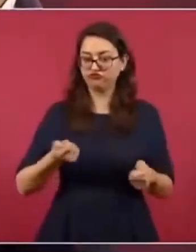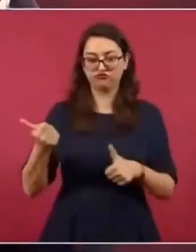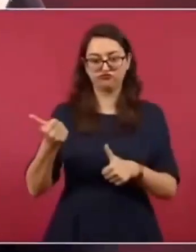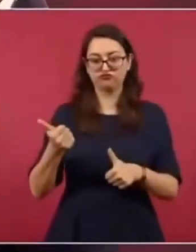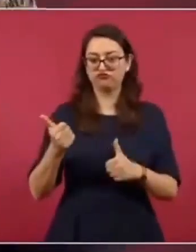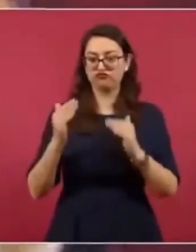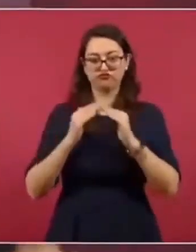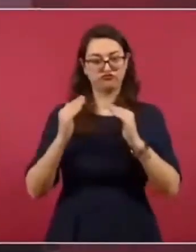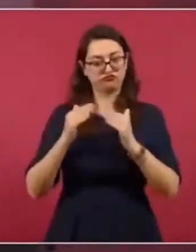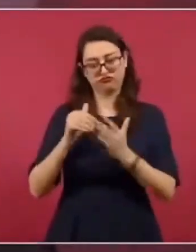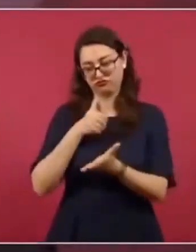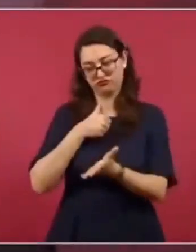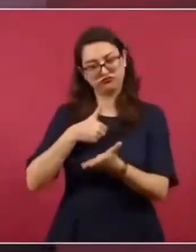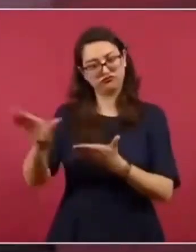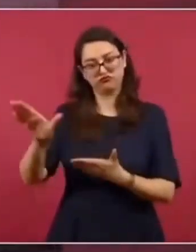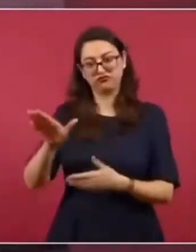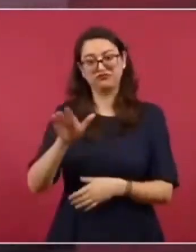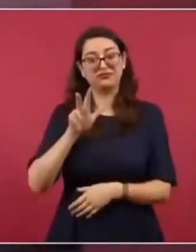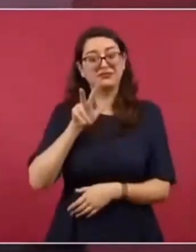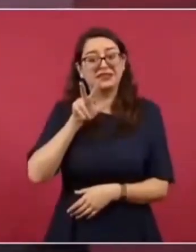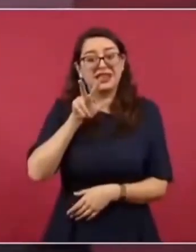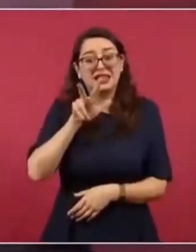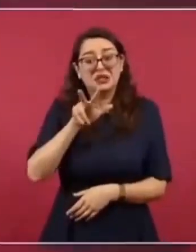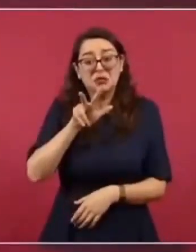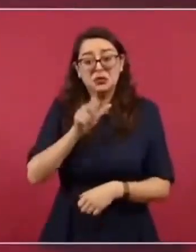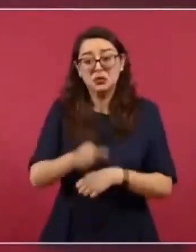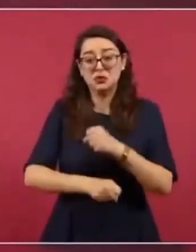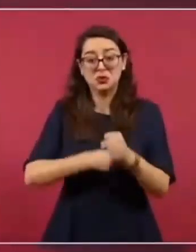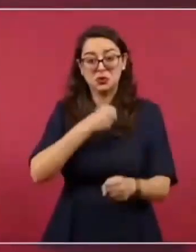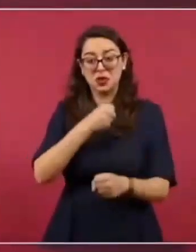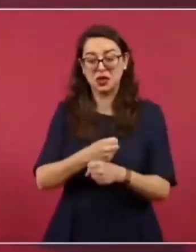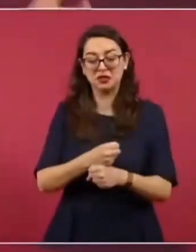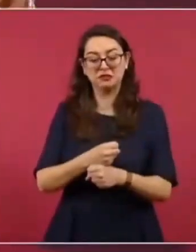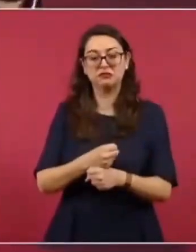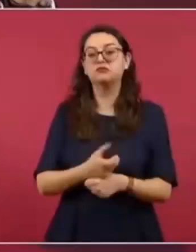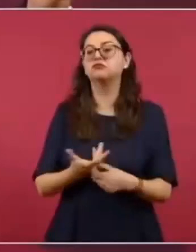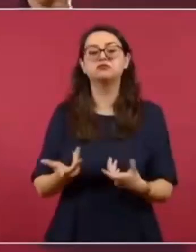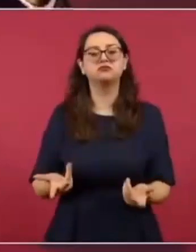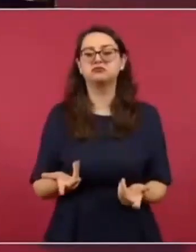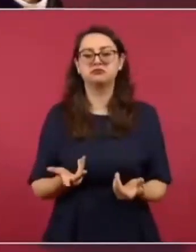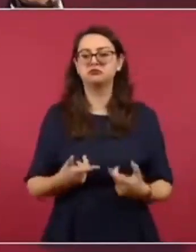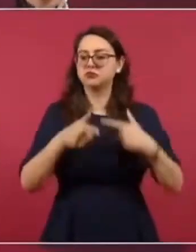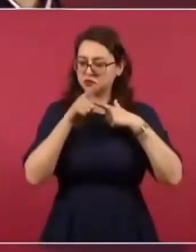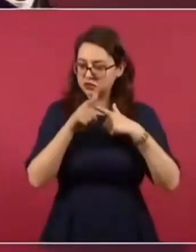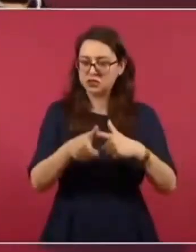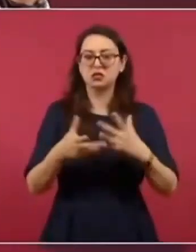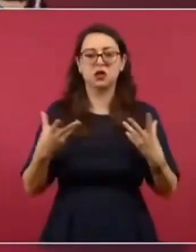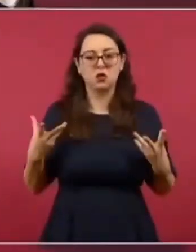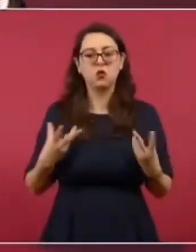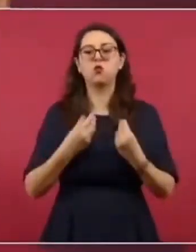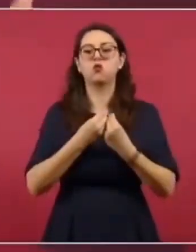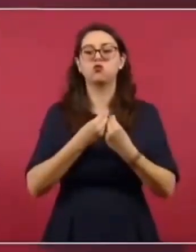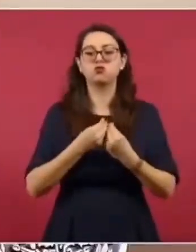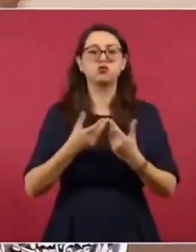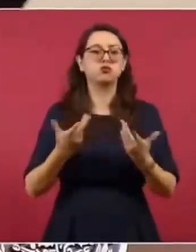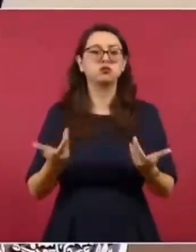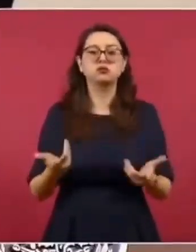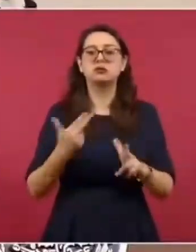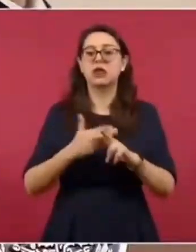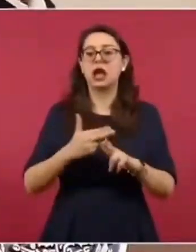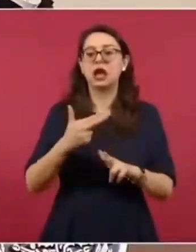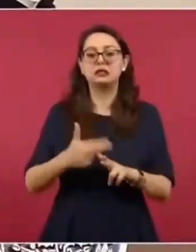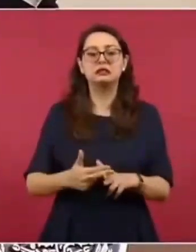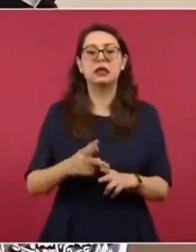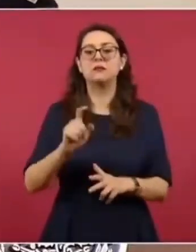los hogares a los 18 años, que los puedan mantener hasta los